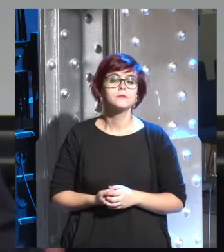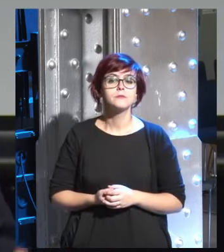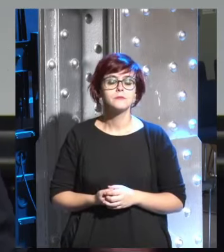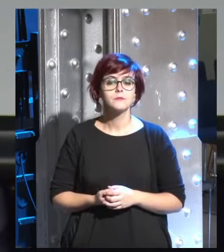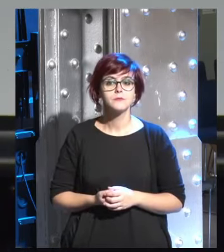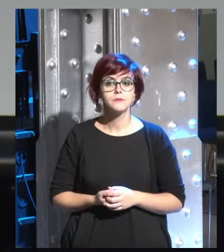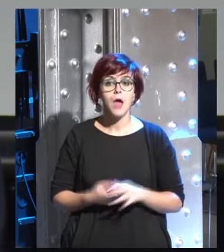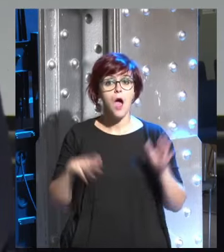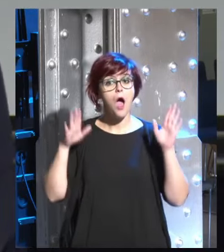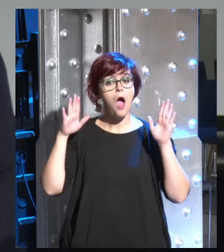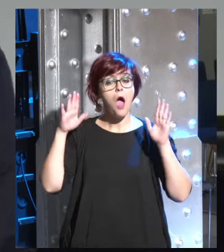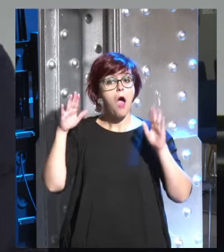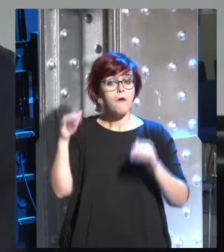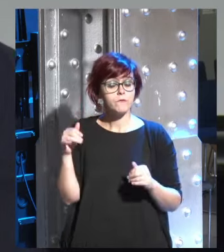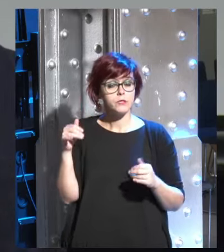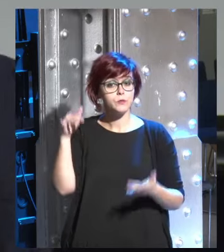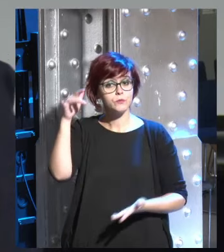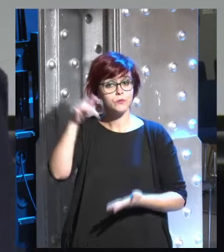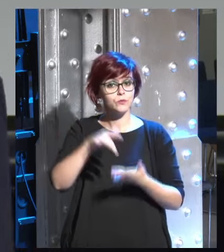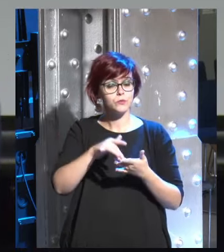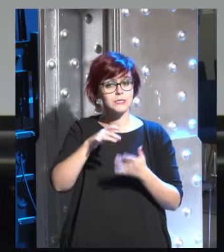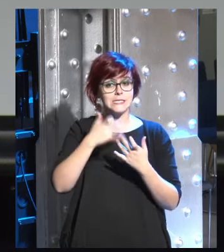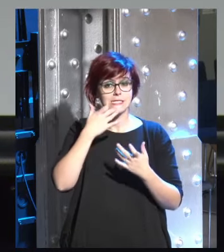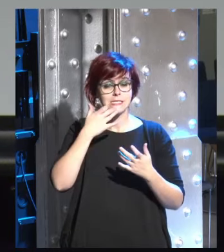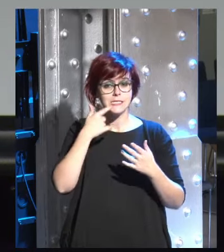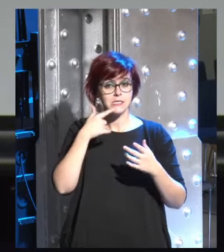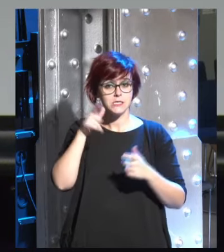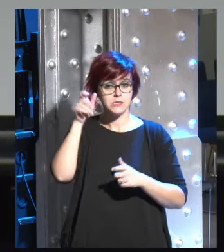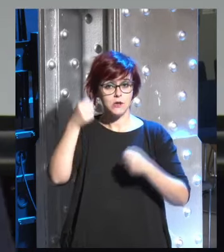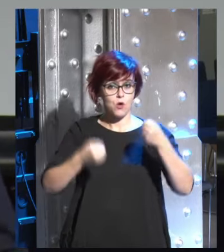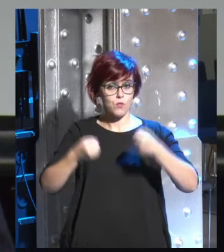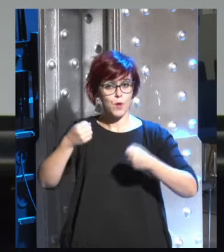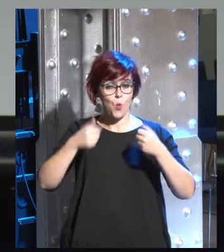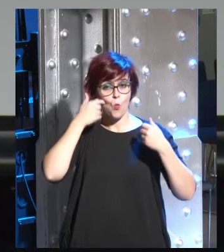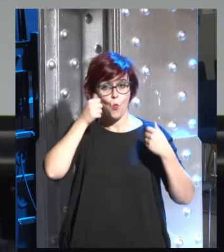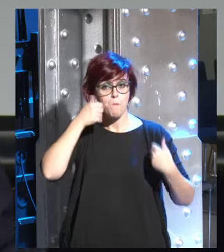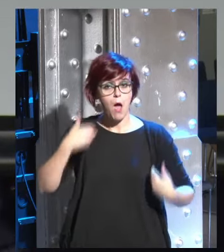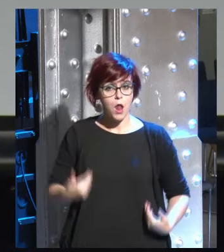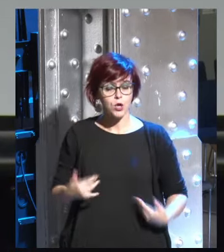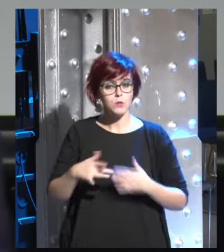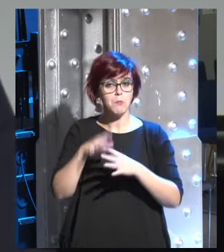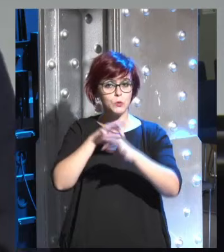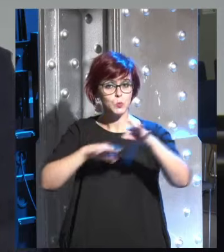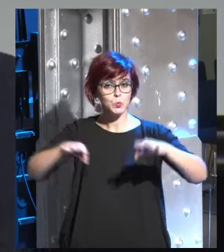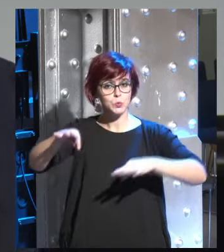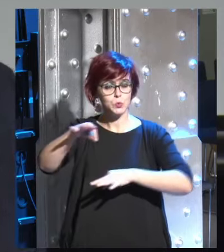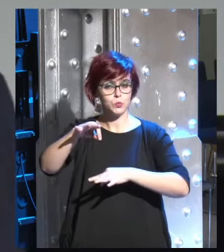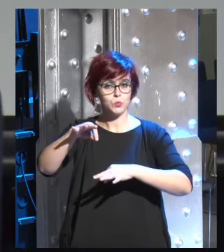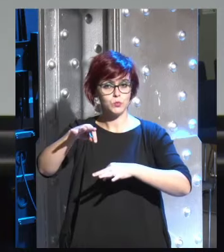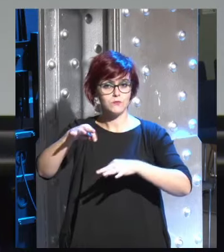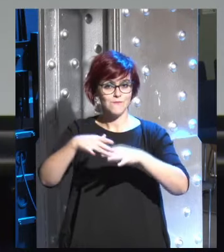el hecho de que los automovilistas humanos sean sustituidos por automovilistas